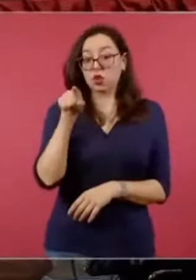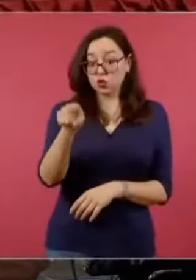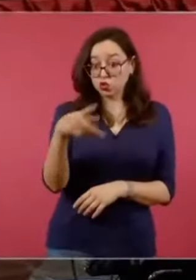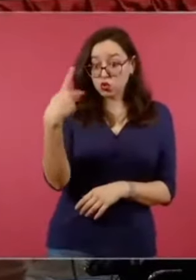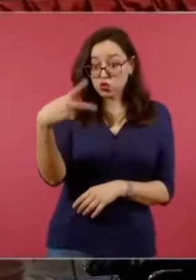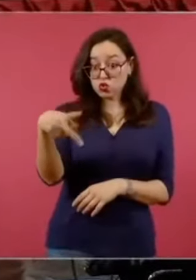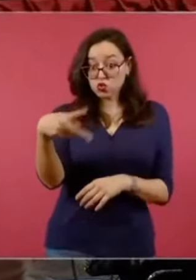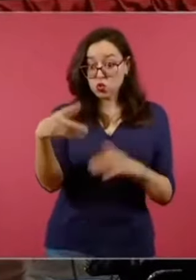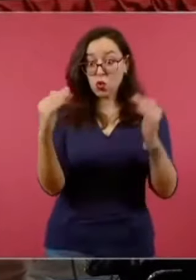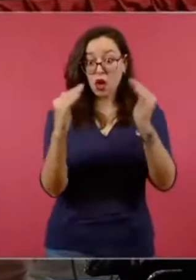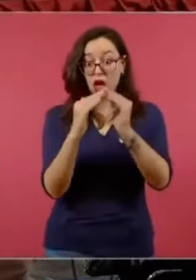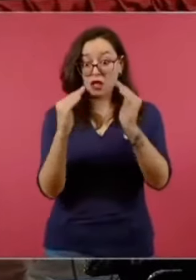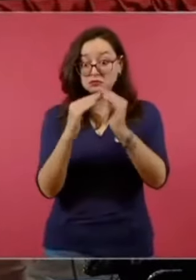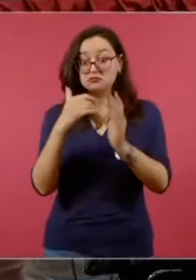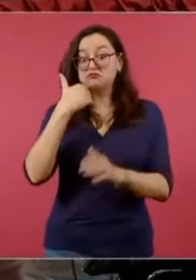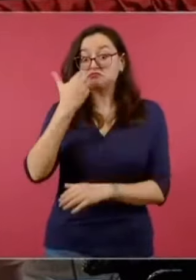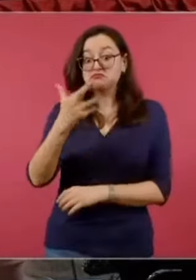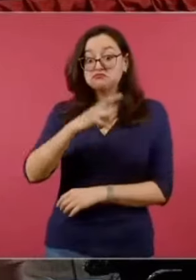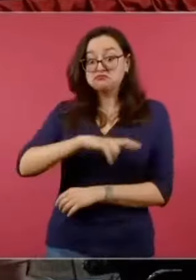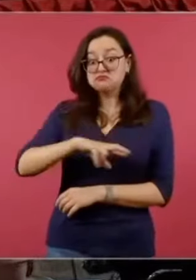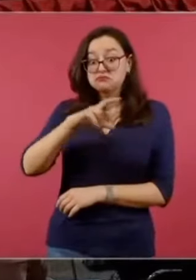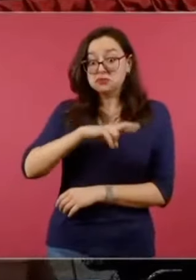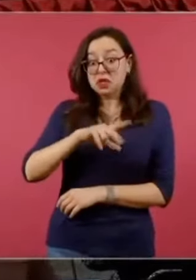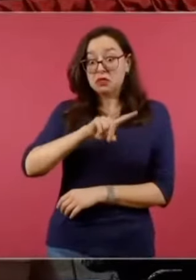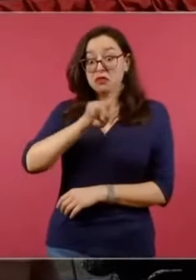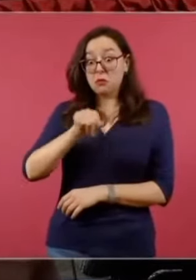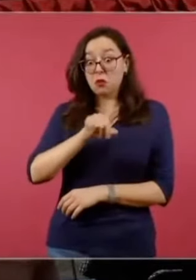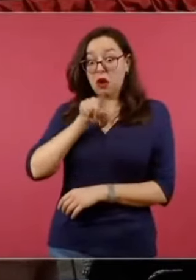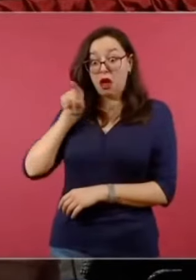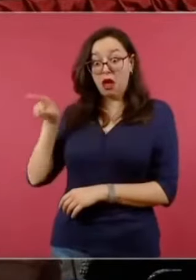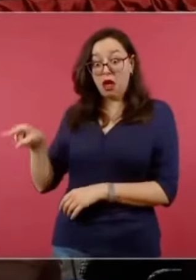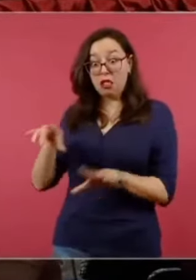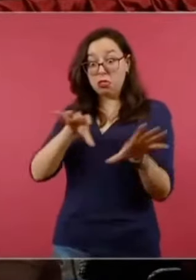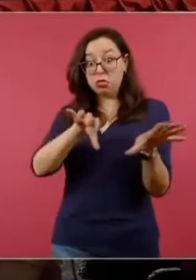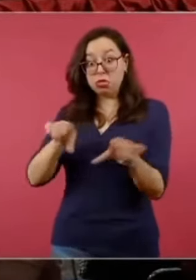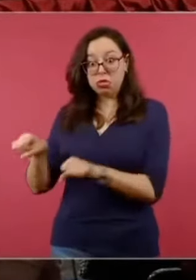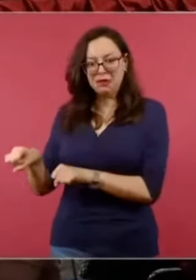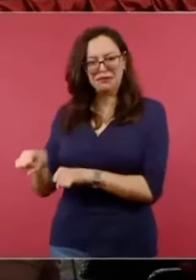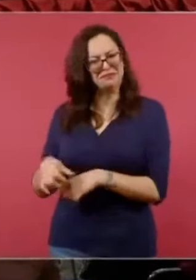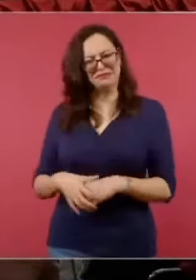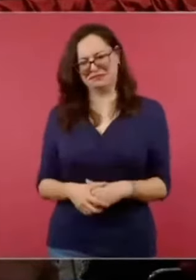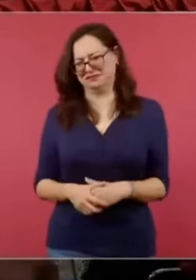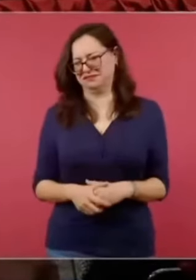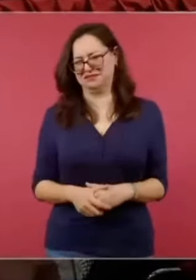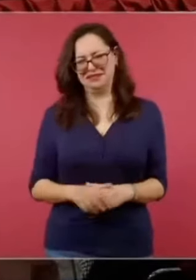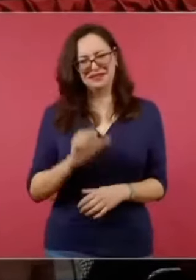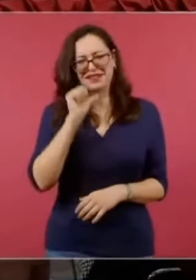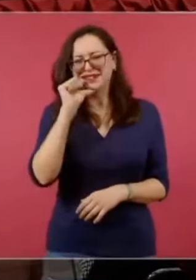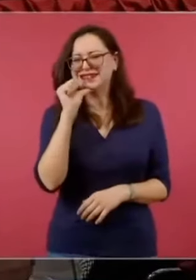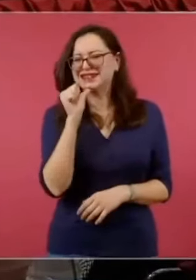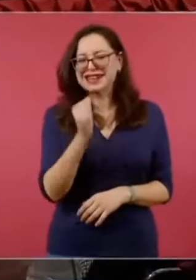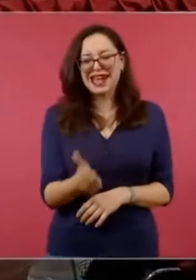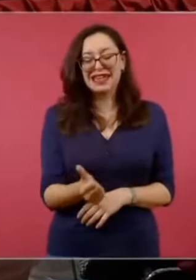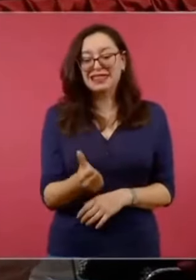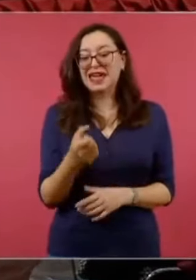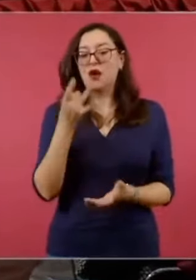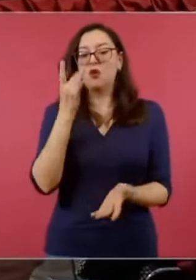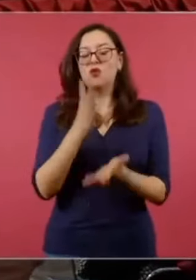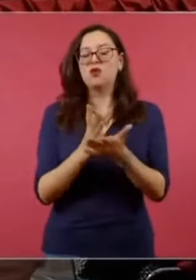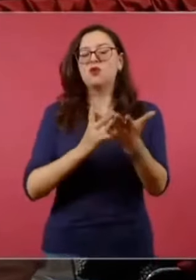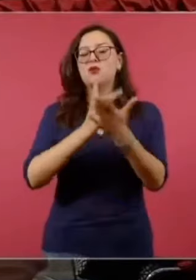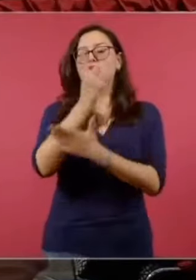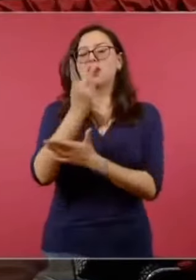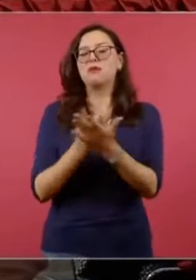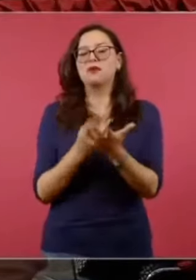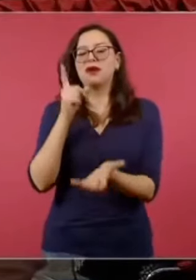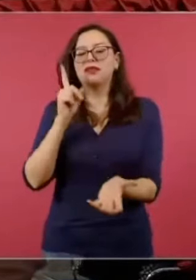Esto no aplica para ellos, es un acuerdo entre el Infonavit y los que son beneficiarios.